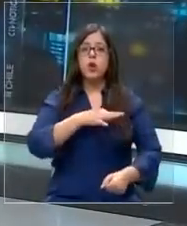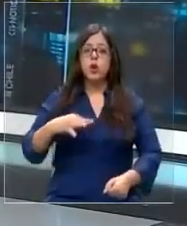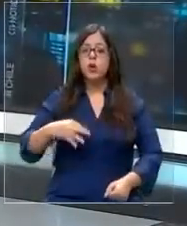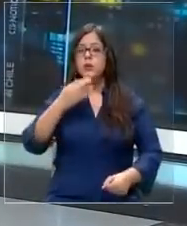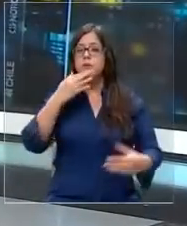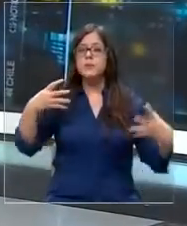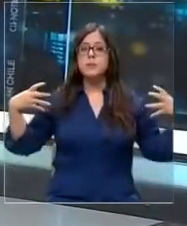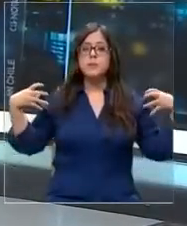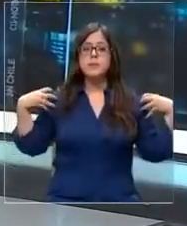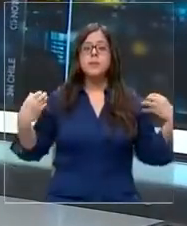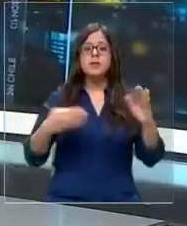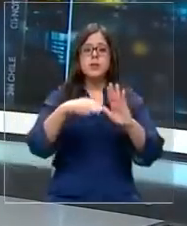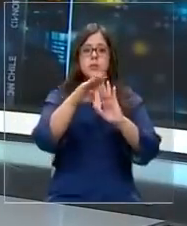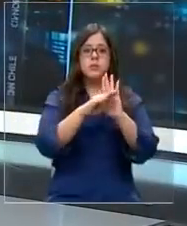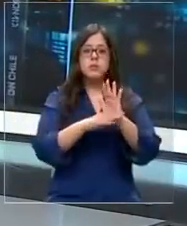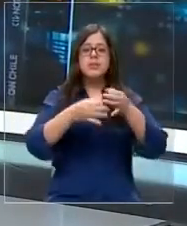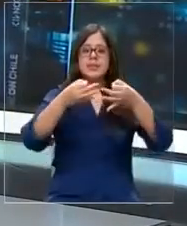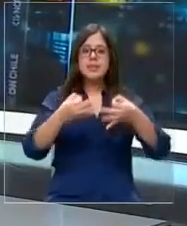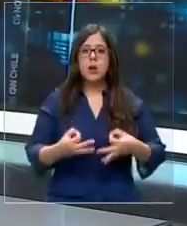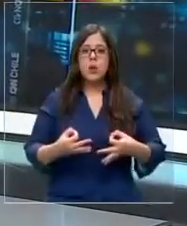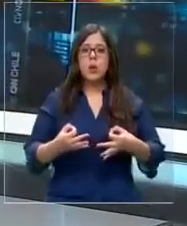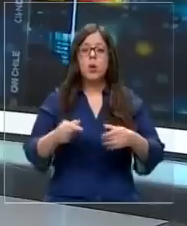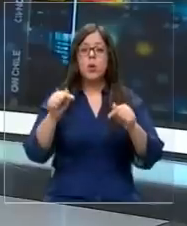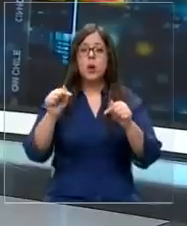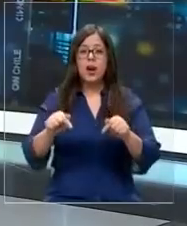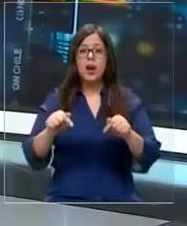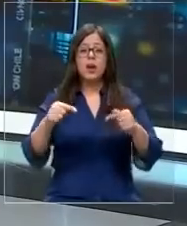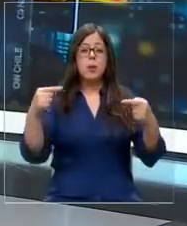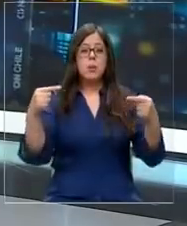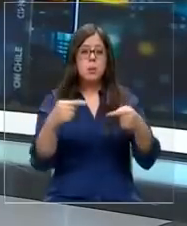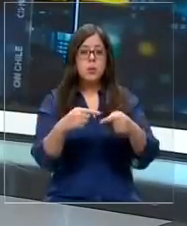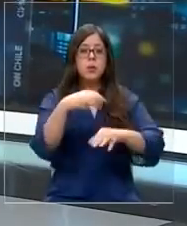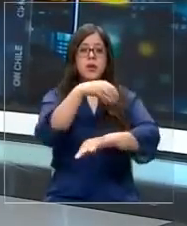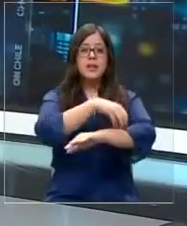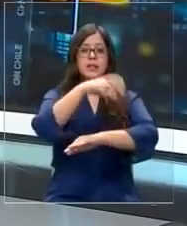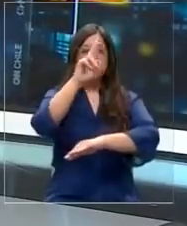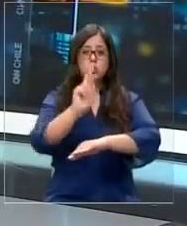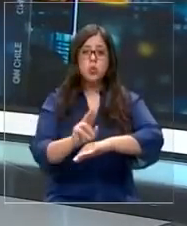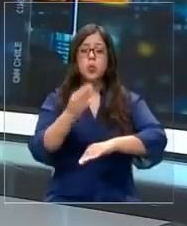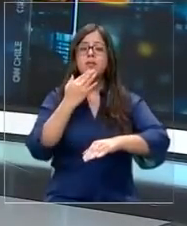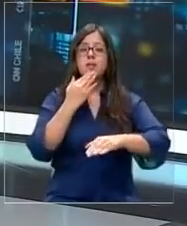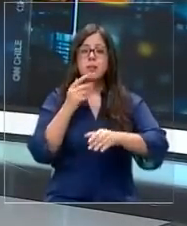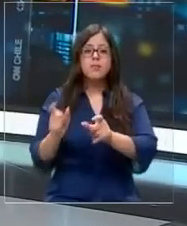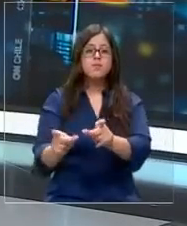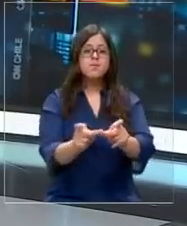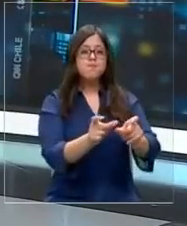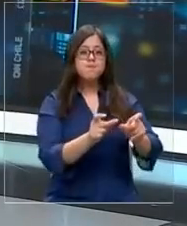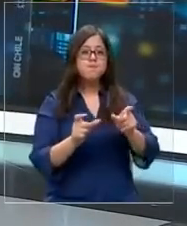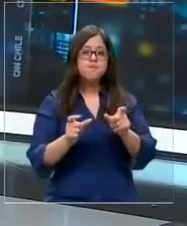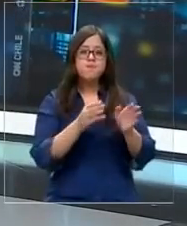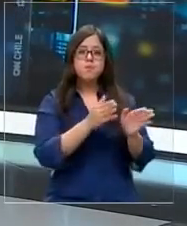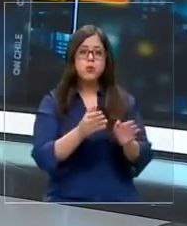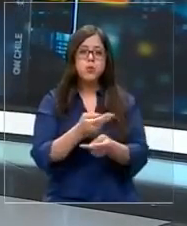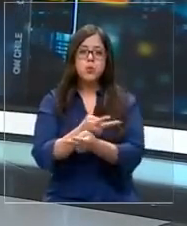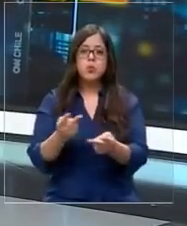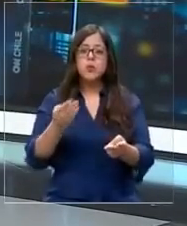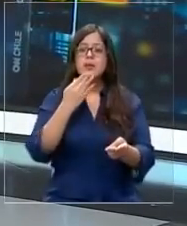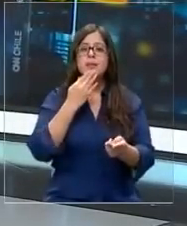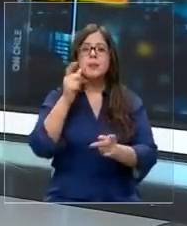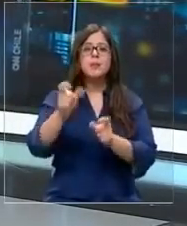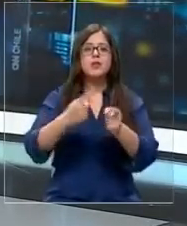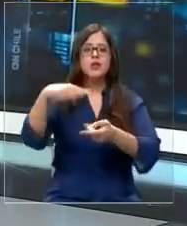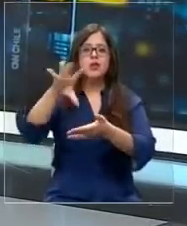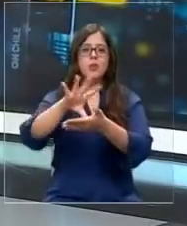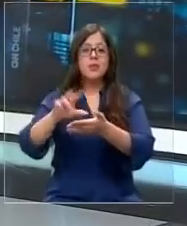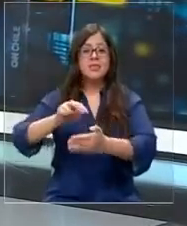estar a cargo de la agenda de seguridad. El conflicto en la macrozona sur, el control del orden público y la migración en el norte de nuestro